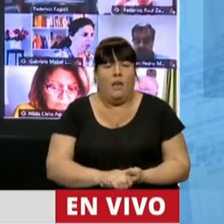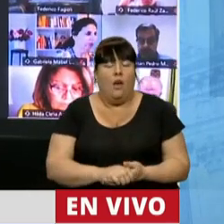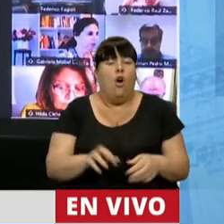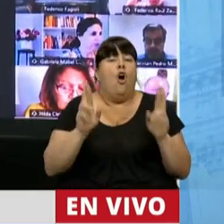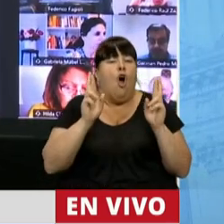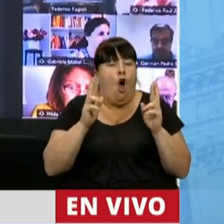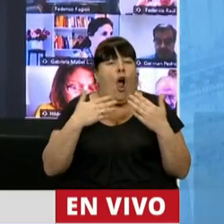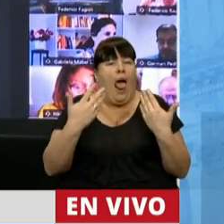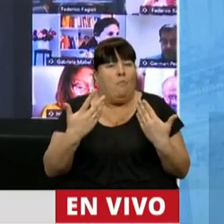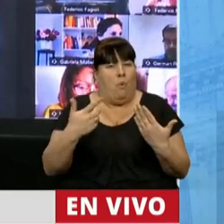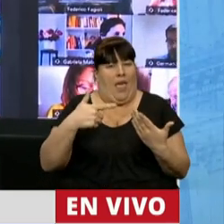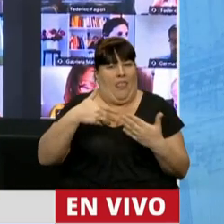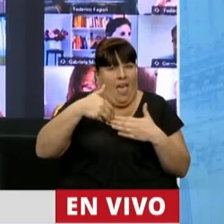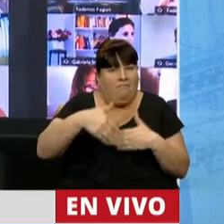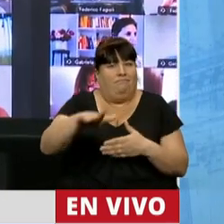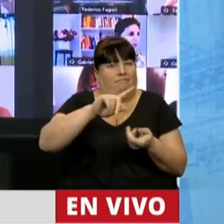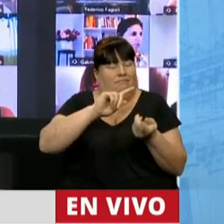Ojalá sirva como precedente.